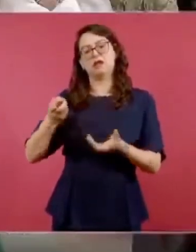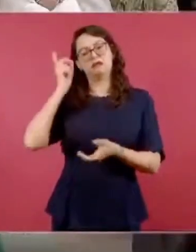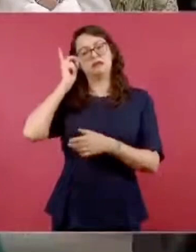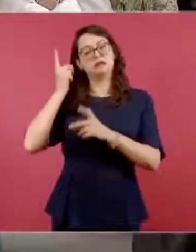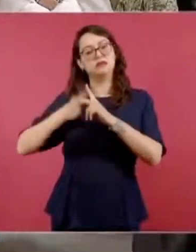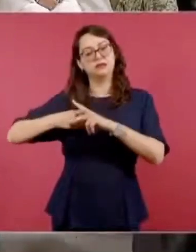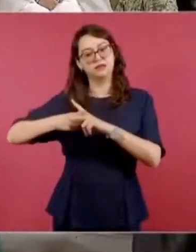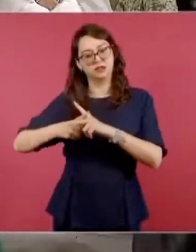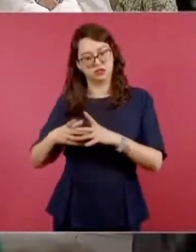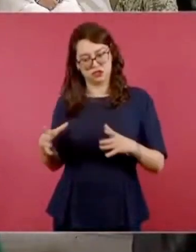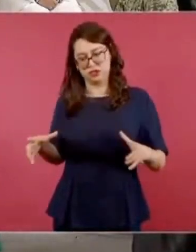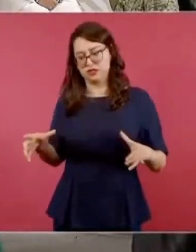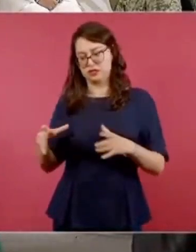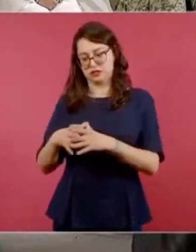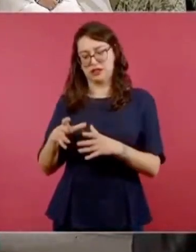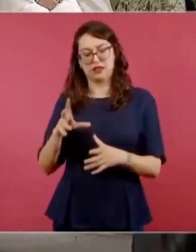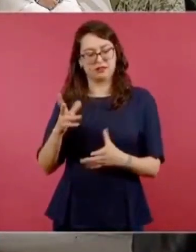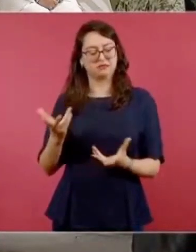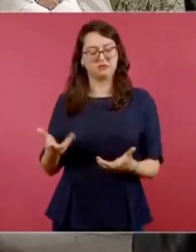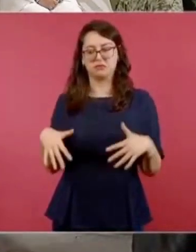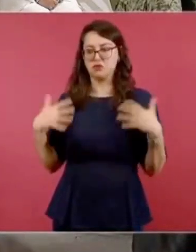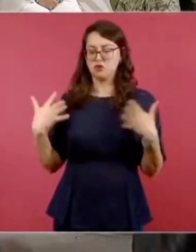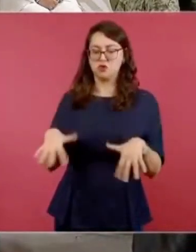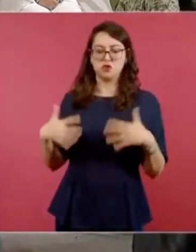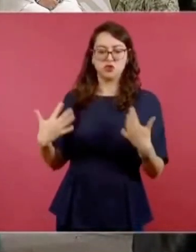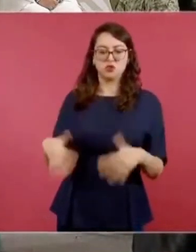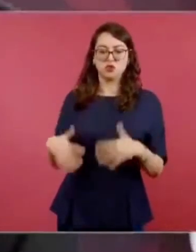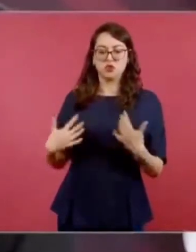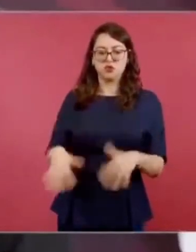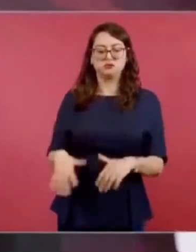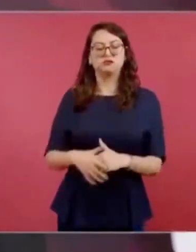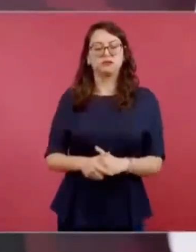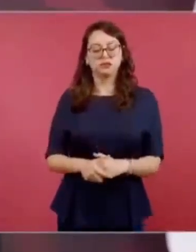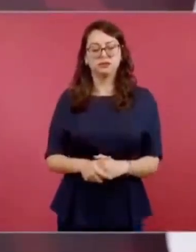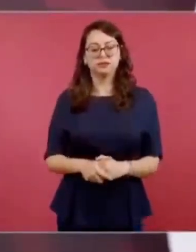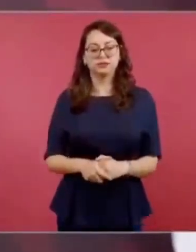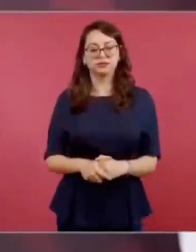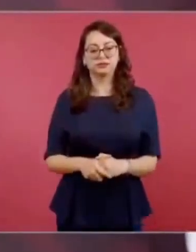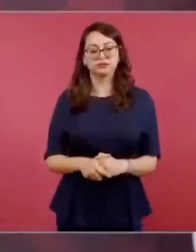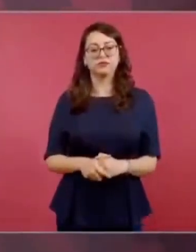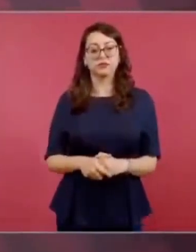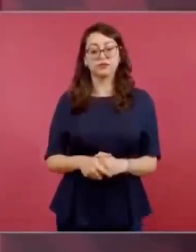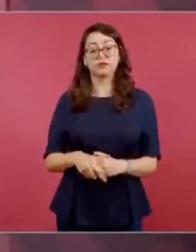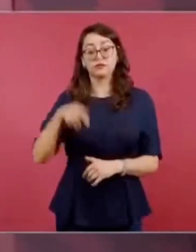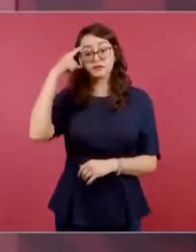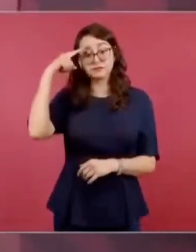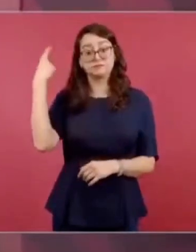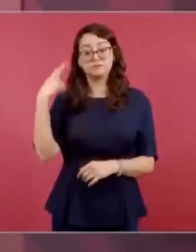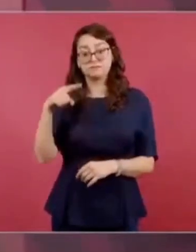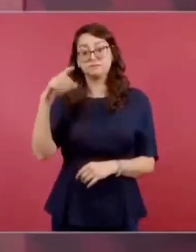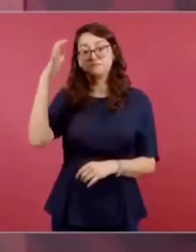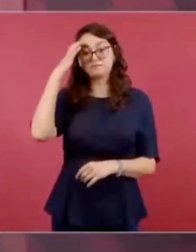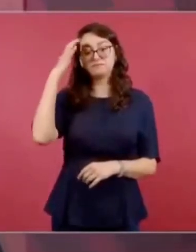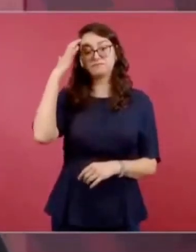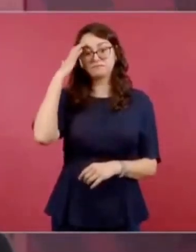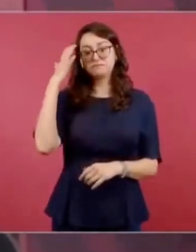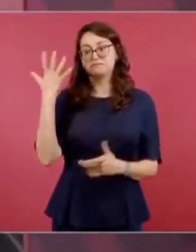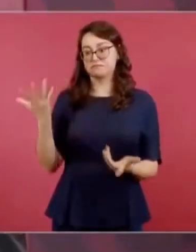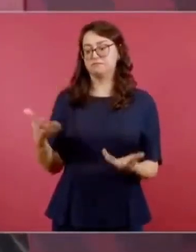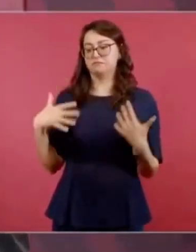excepcional, magnífica obra para conocer más